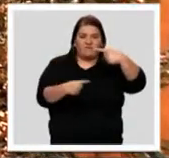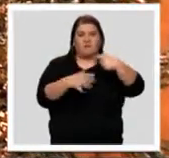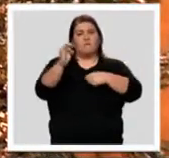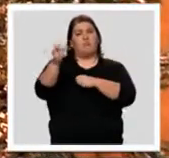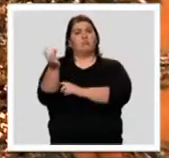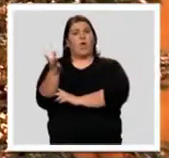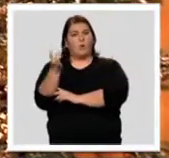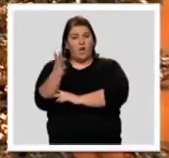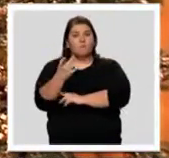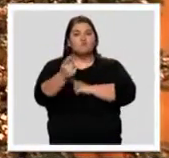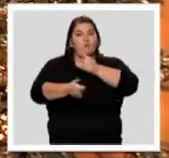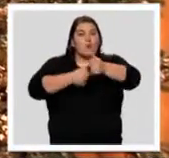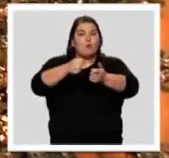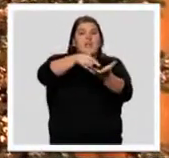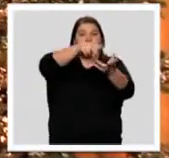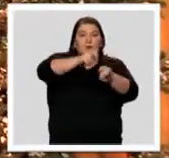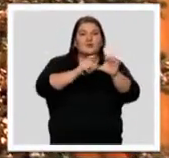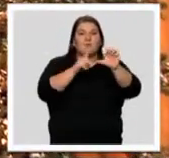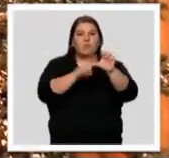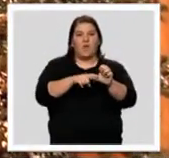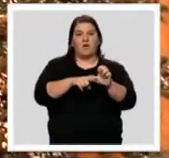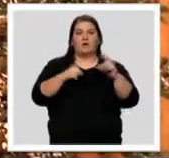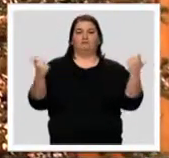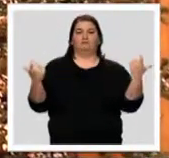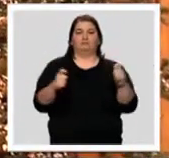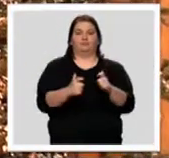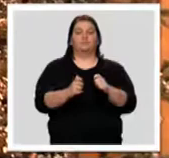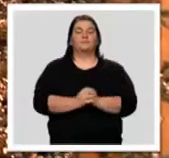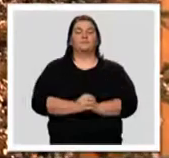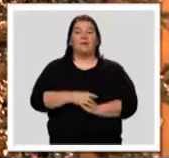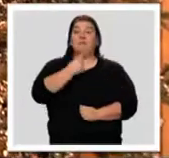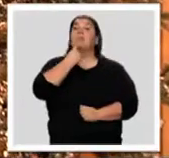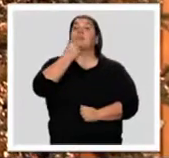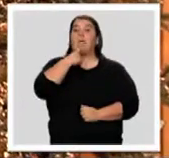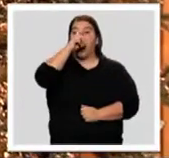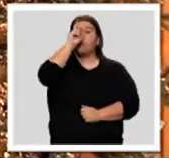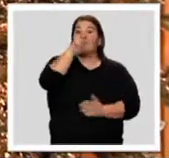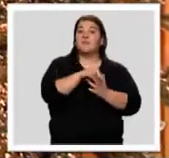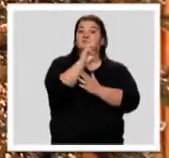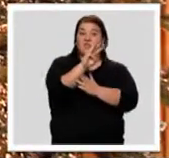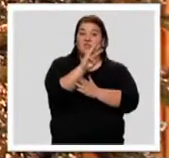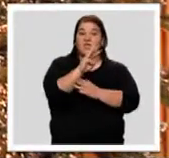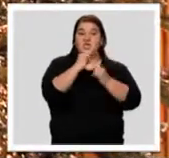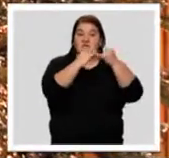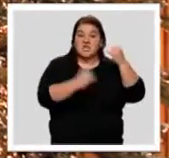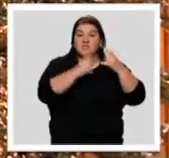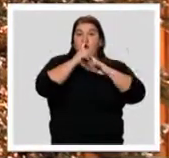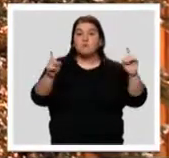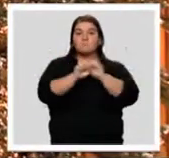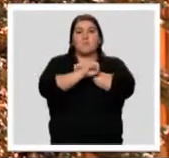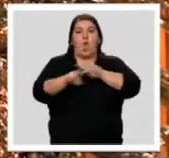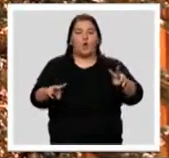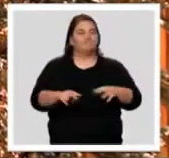deuda, bajaremos los impuestos en Extremadura. Dicen que 2013 será el peor año de la crisis, pero yo no lo creo.